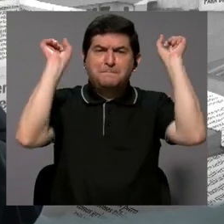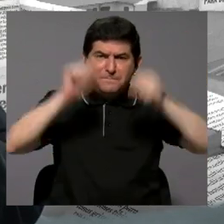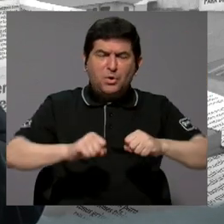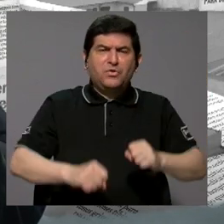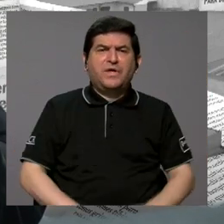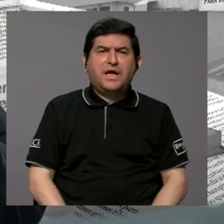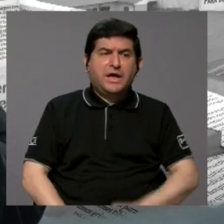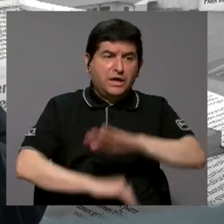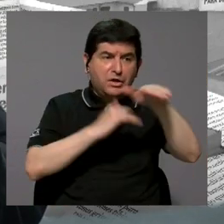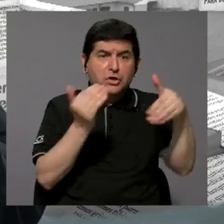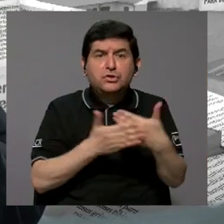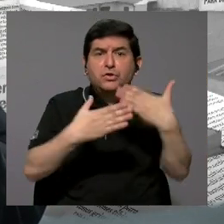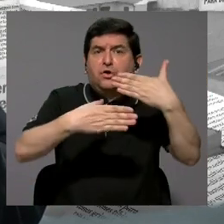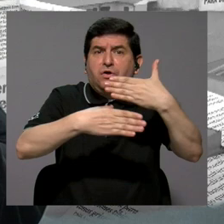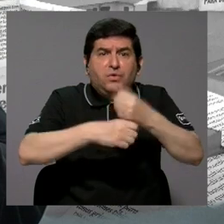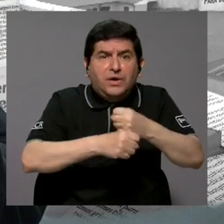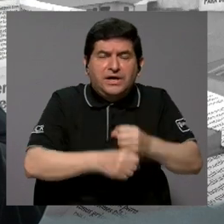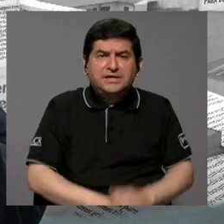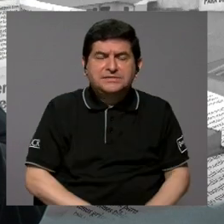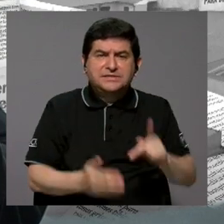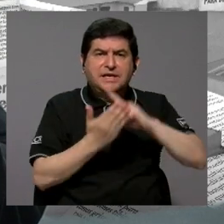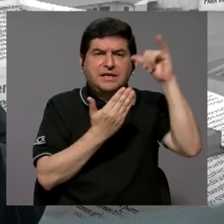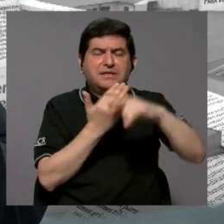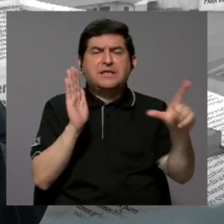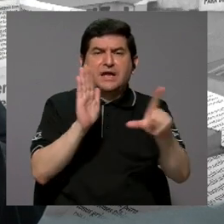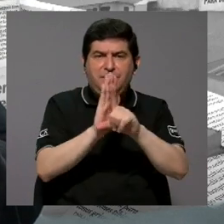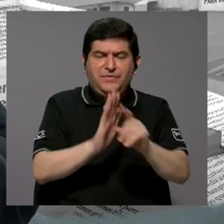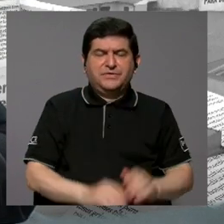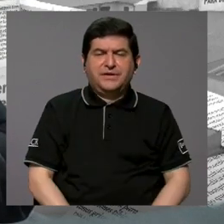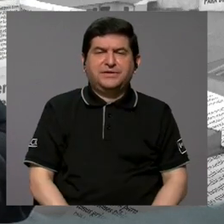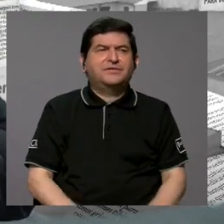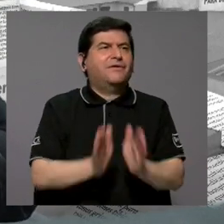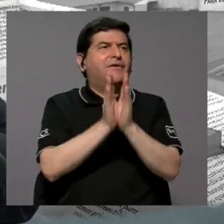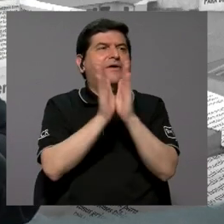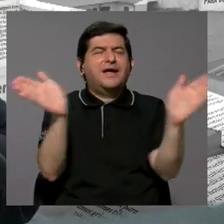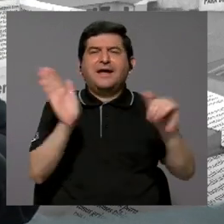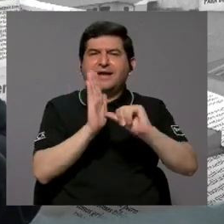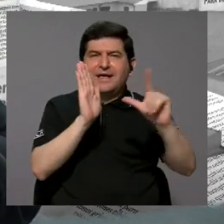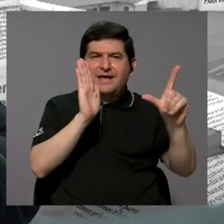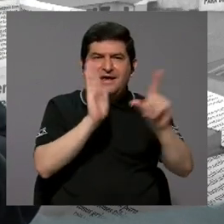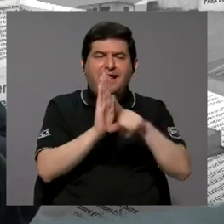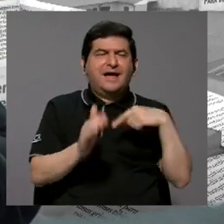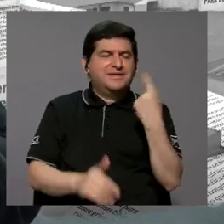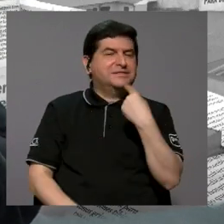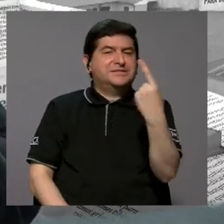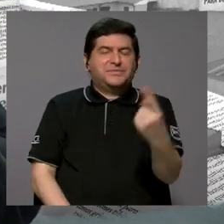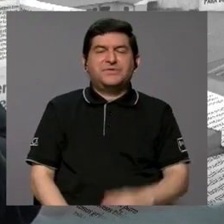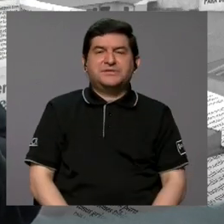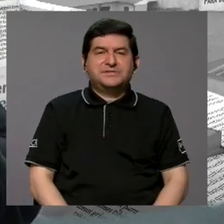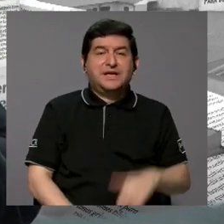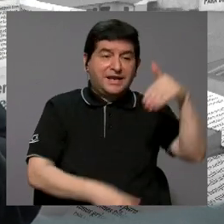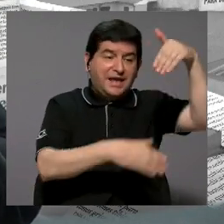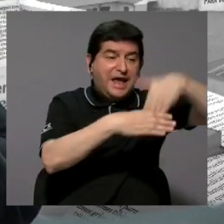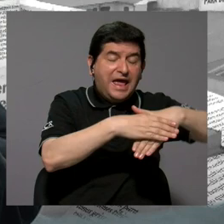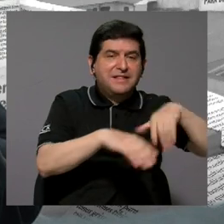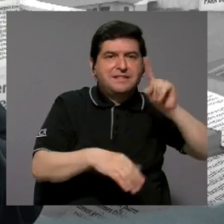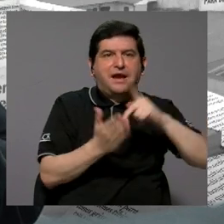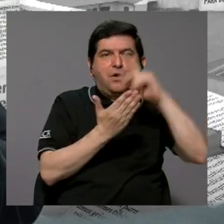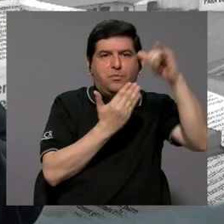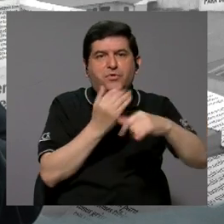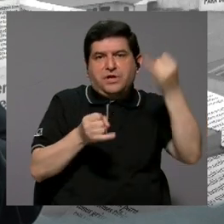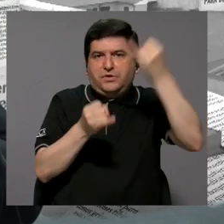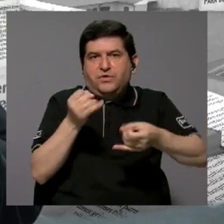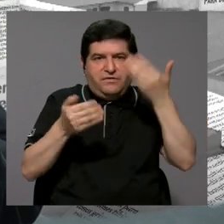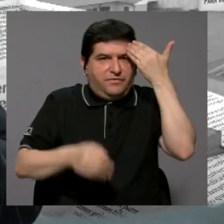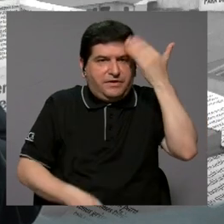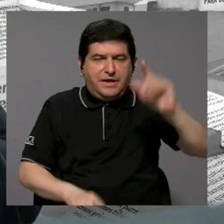puede generar cualquier cosa de ese proyecto de ley. Bueno, en general, de la Asamblea Legislativa siempre decimos que entra un proyecto y no sabemos cómo sale.